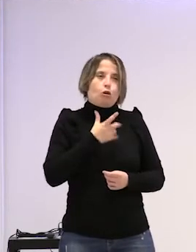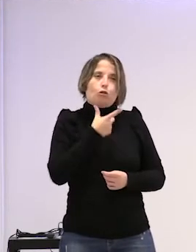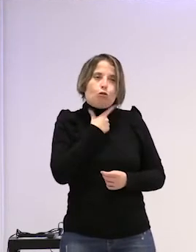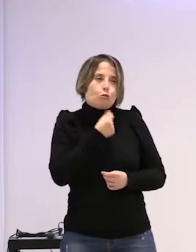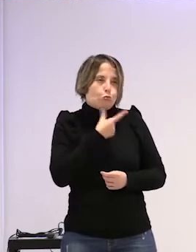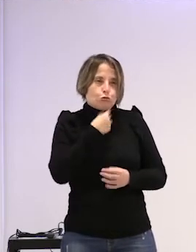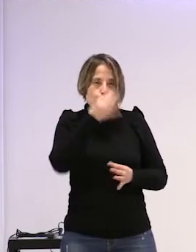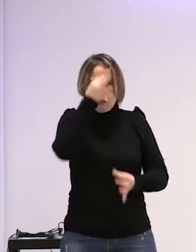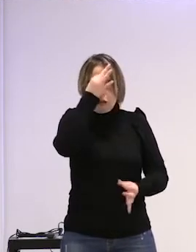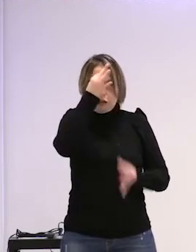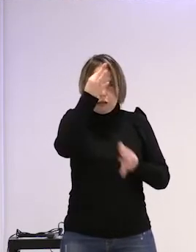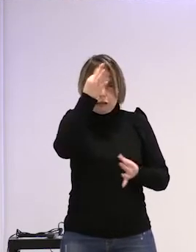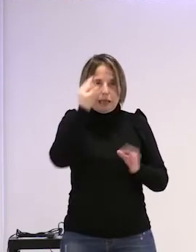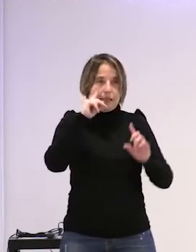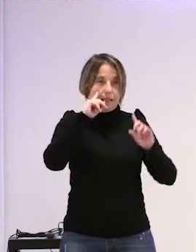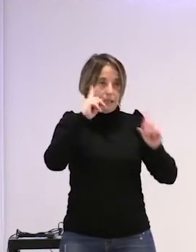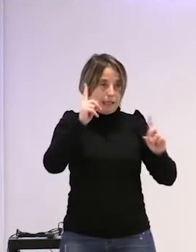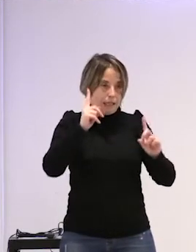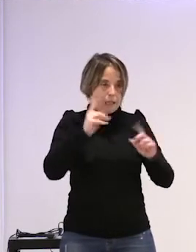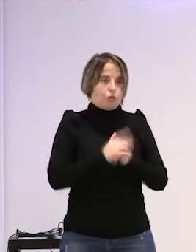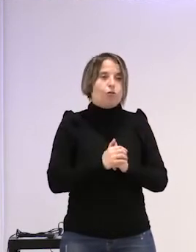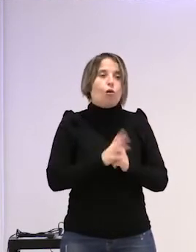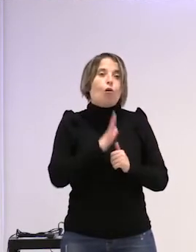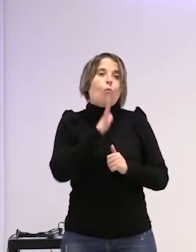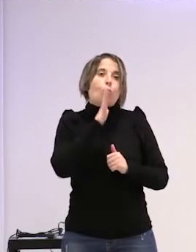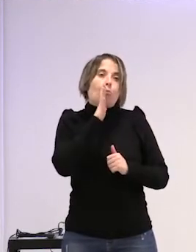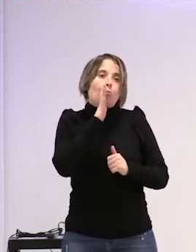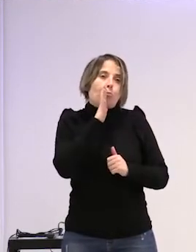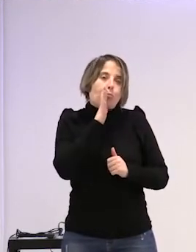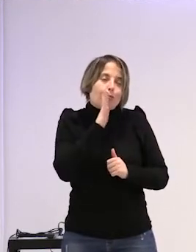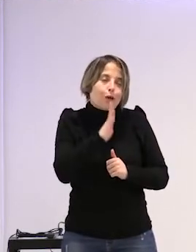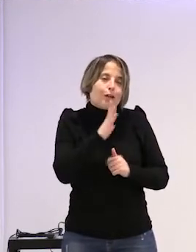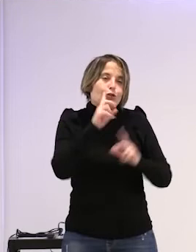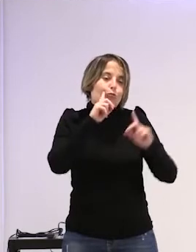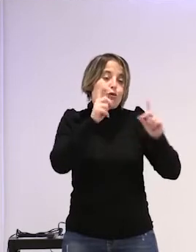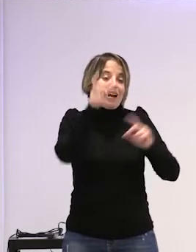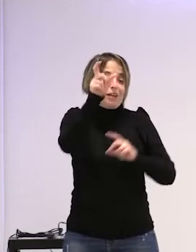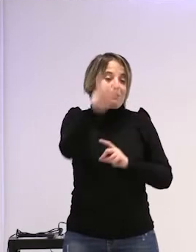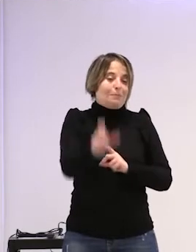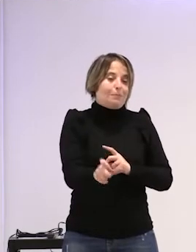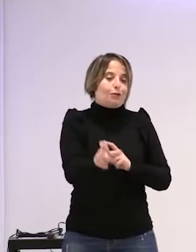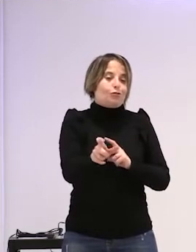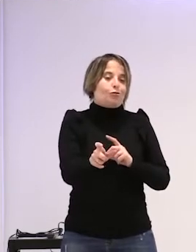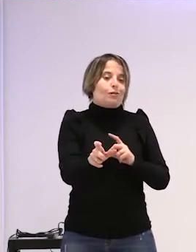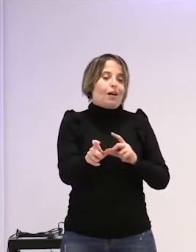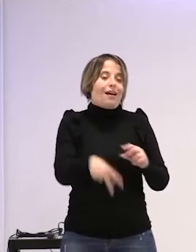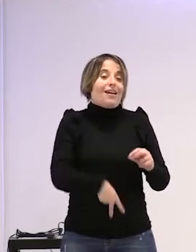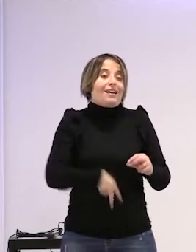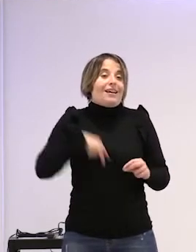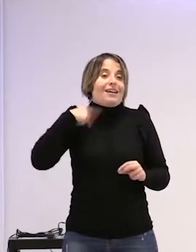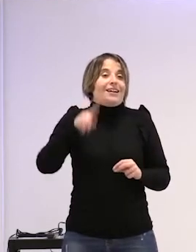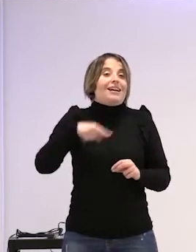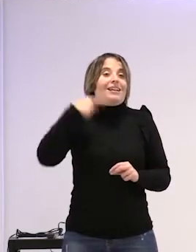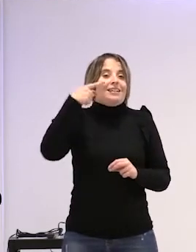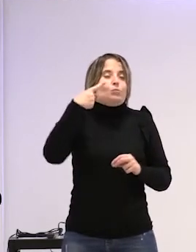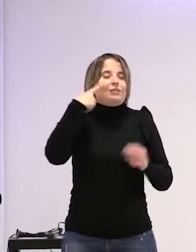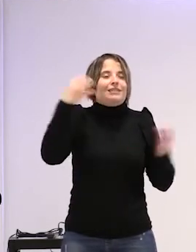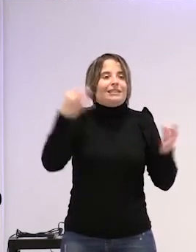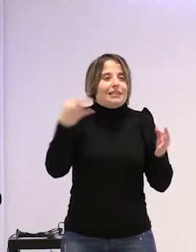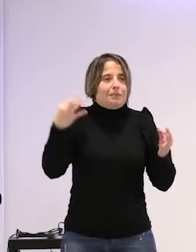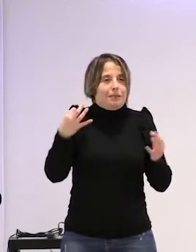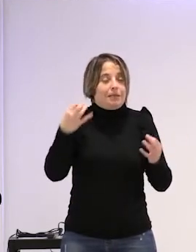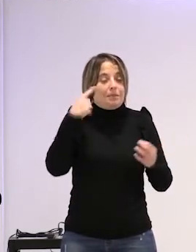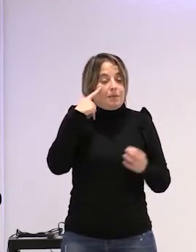sobre detalles sobre los casos por eso solo los dibujo un poquito porque una nunca sabe qué pasa con estas cosas pero